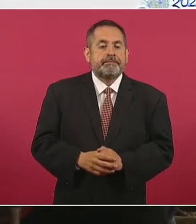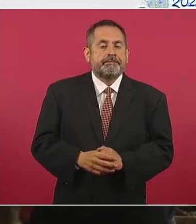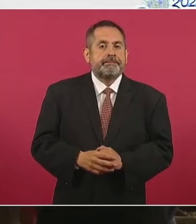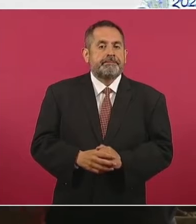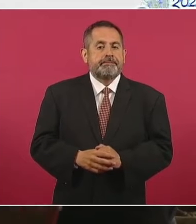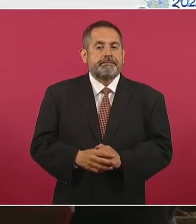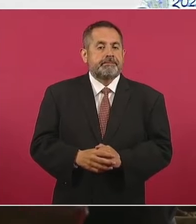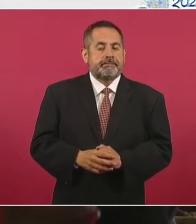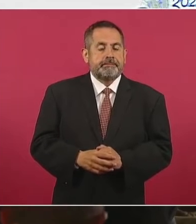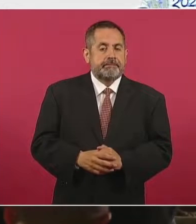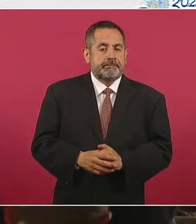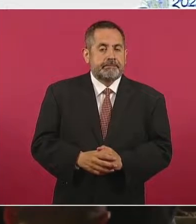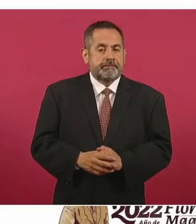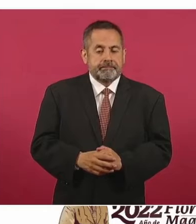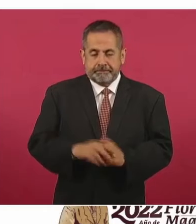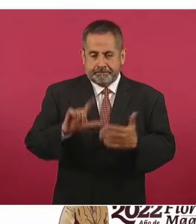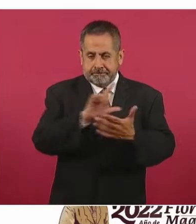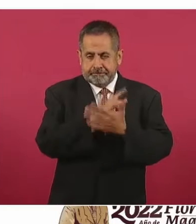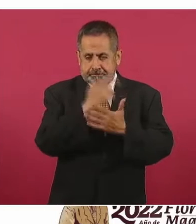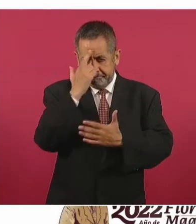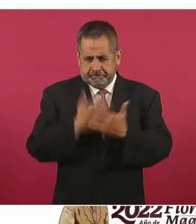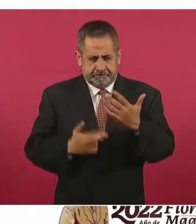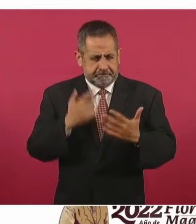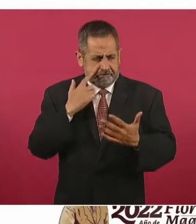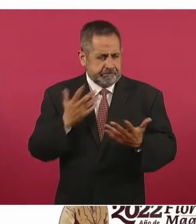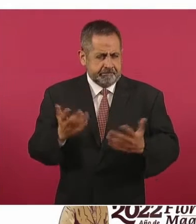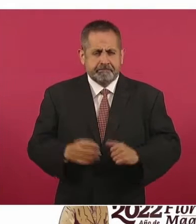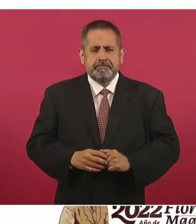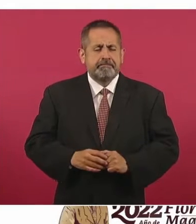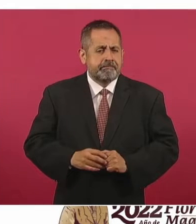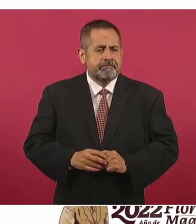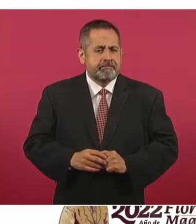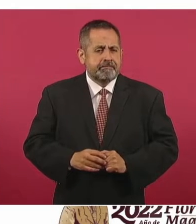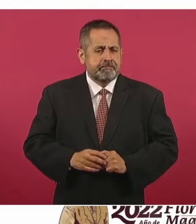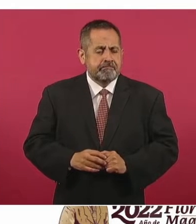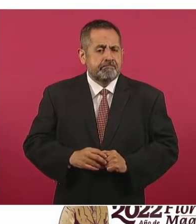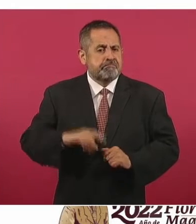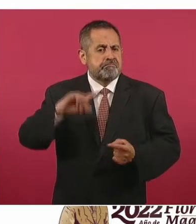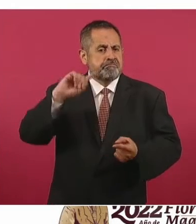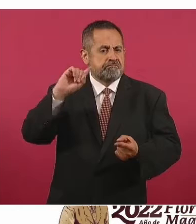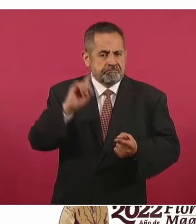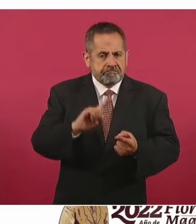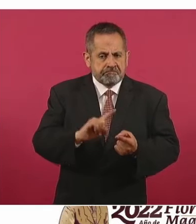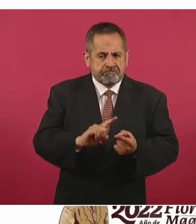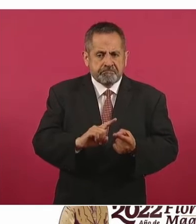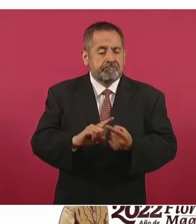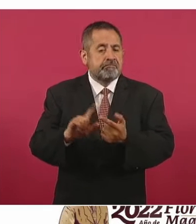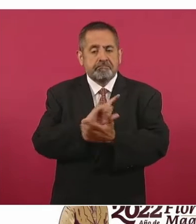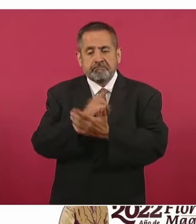de los delitos tuvimos reducciones en los delitos federales.